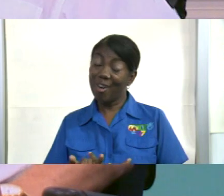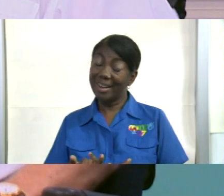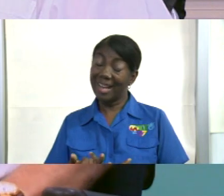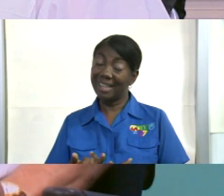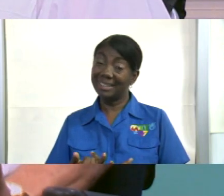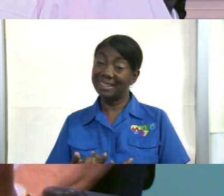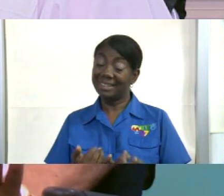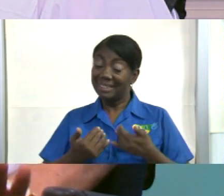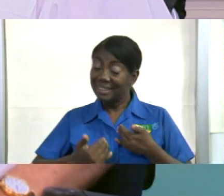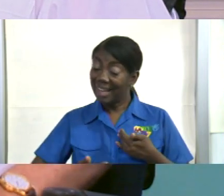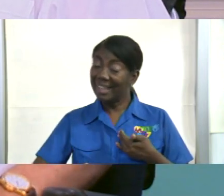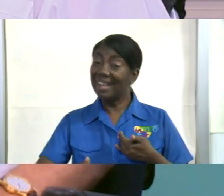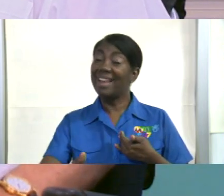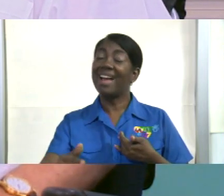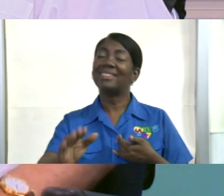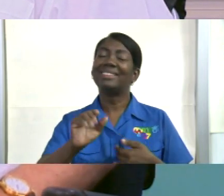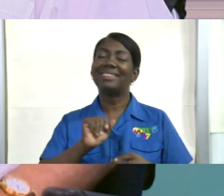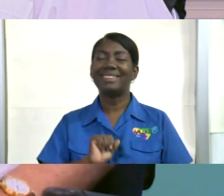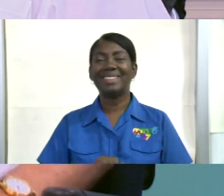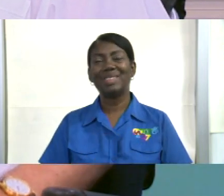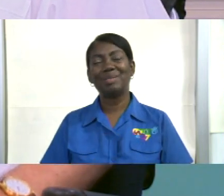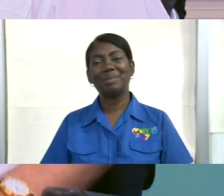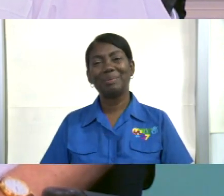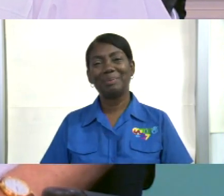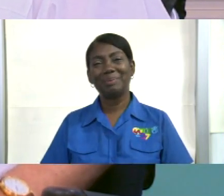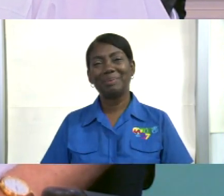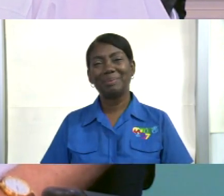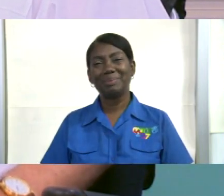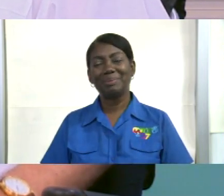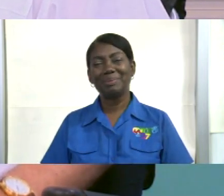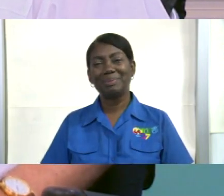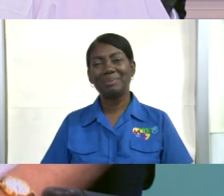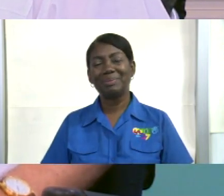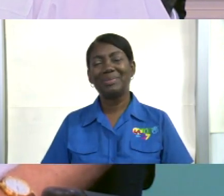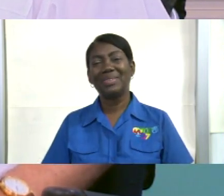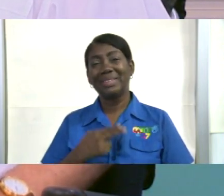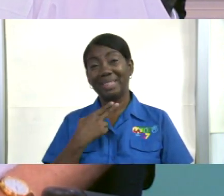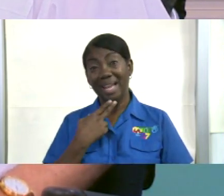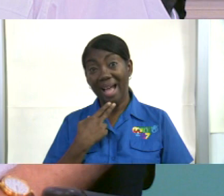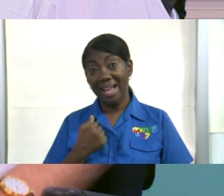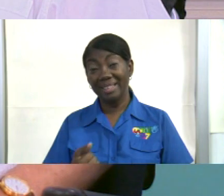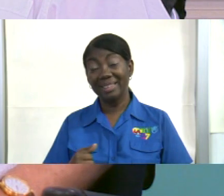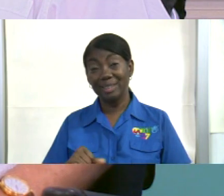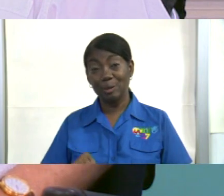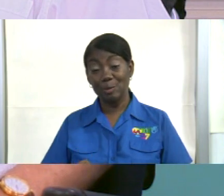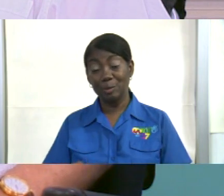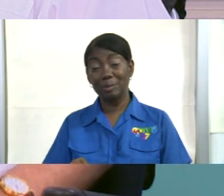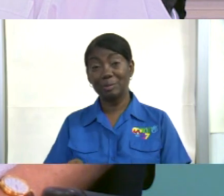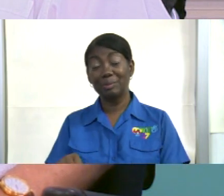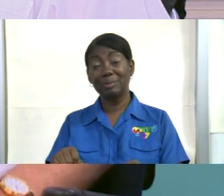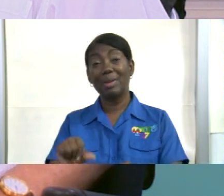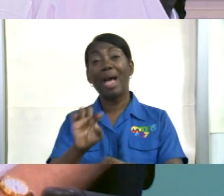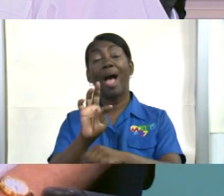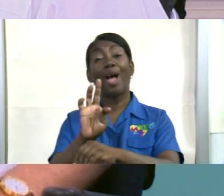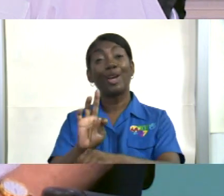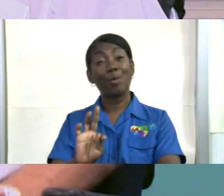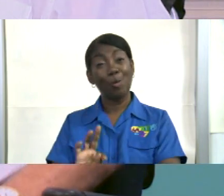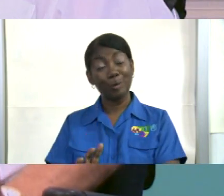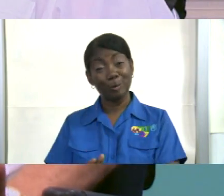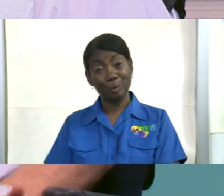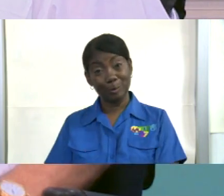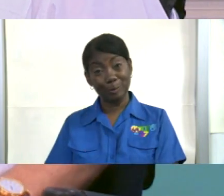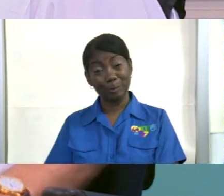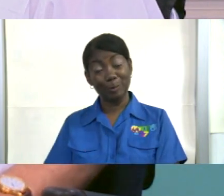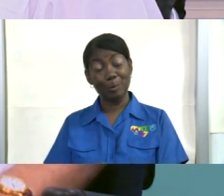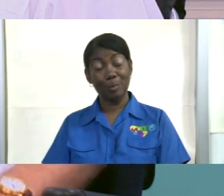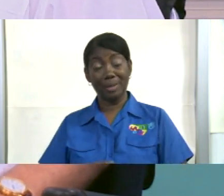sin modo bueno hay que a a con tu muestra si al